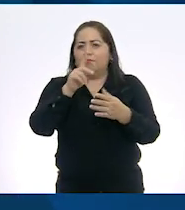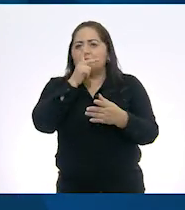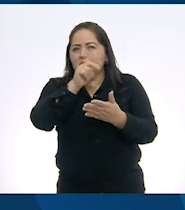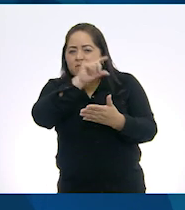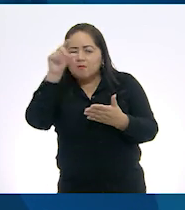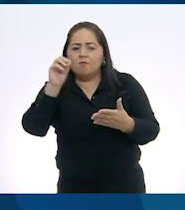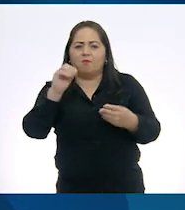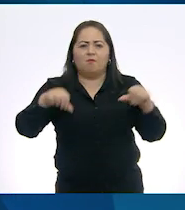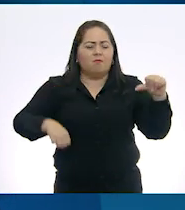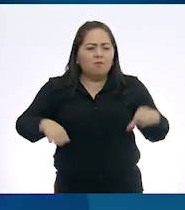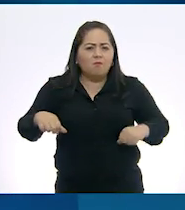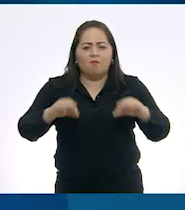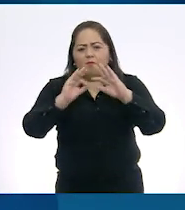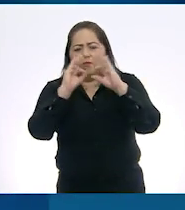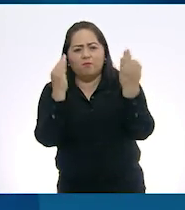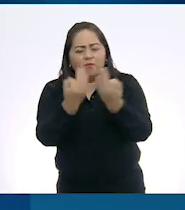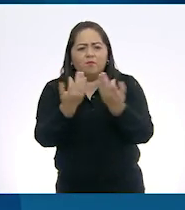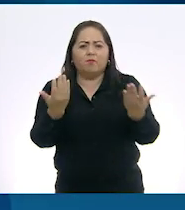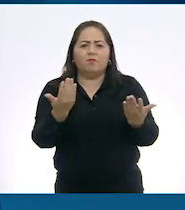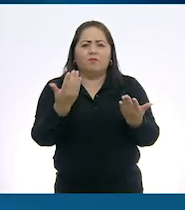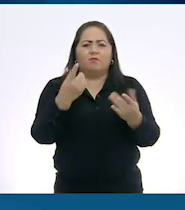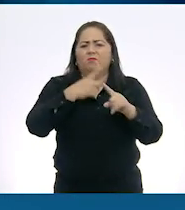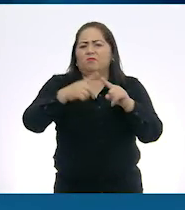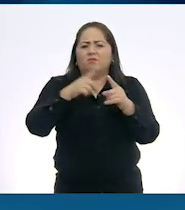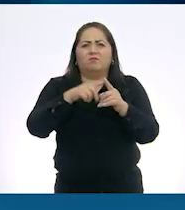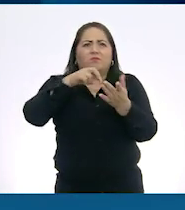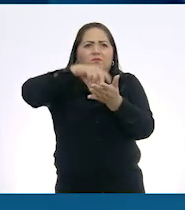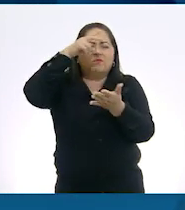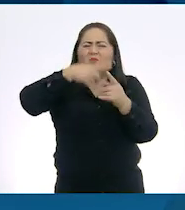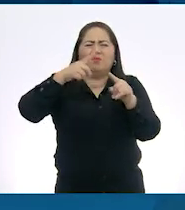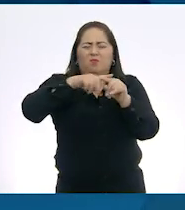actividades, formas, algún salto,